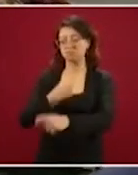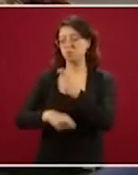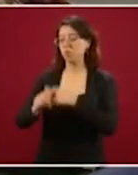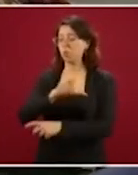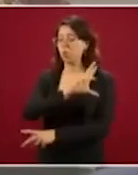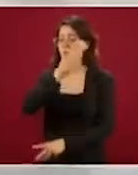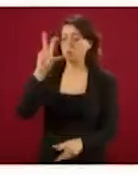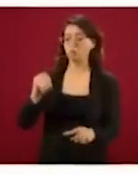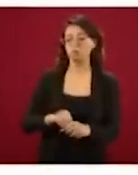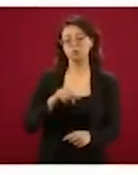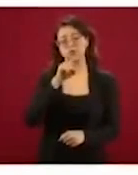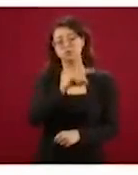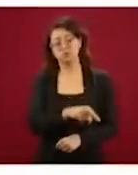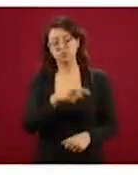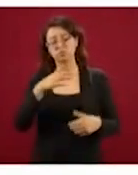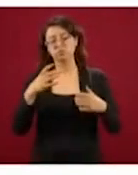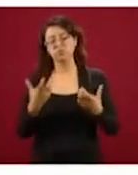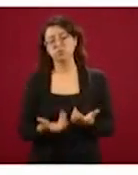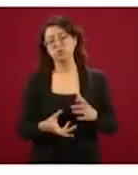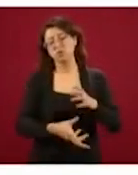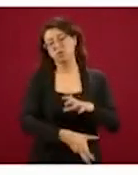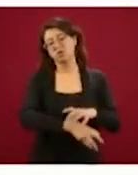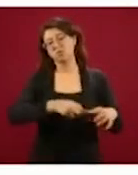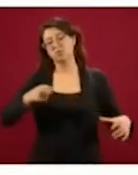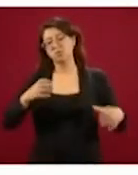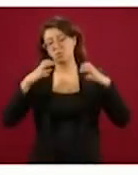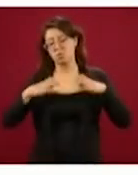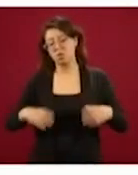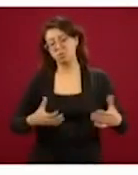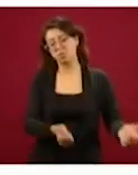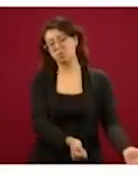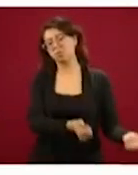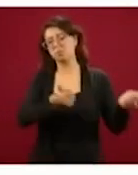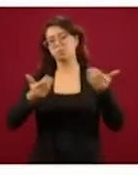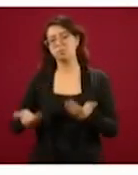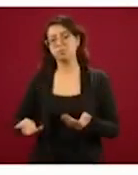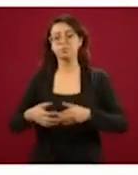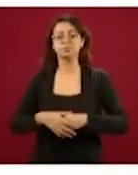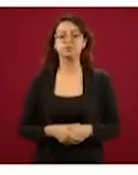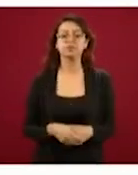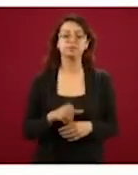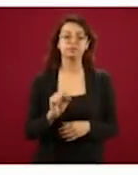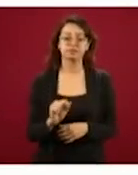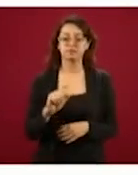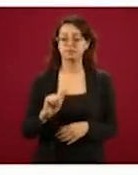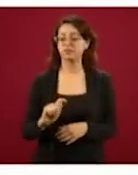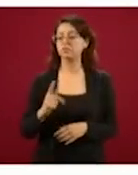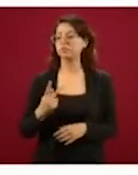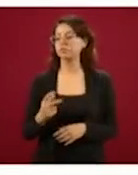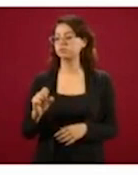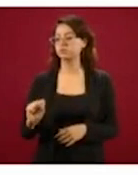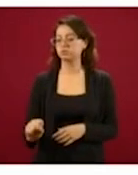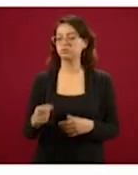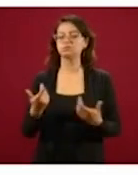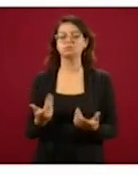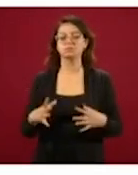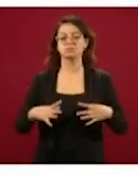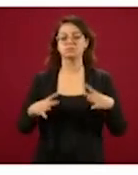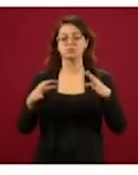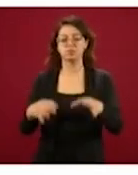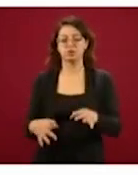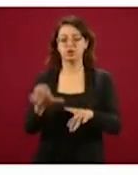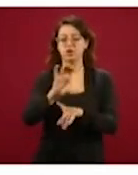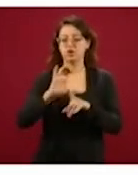al rescate de pasta de Conchos. La Secretaría del Trabajo conformó el Comité para la